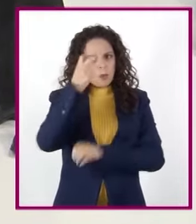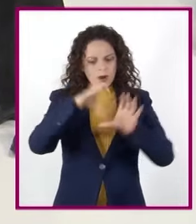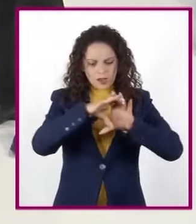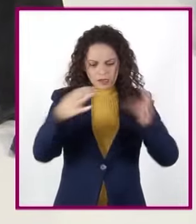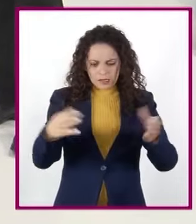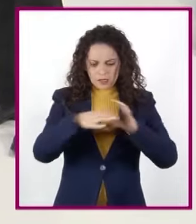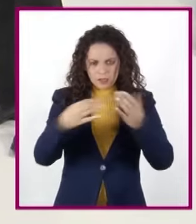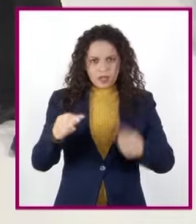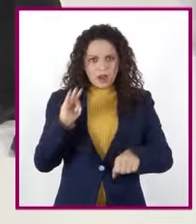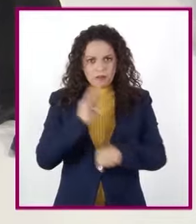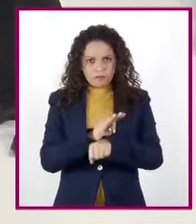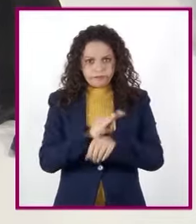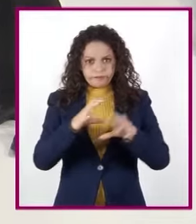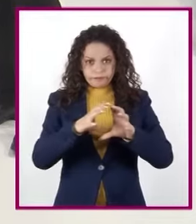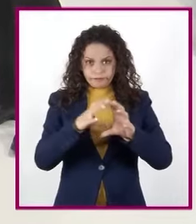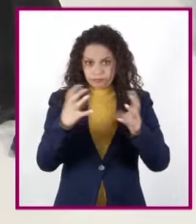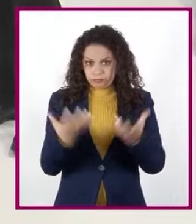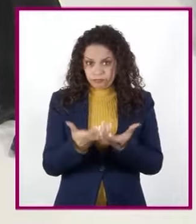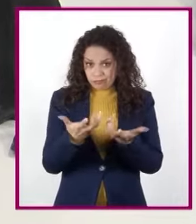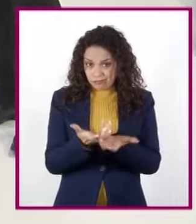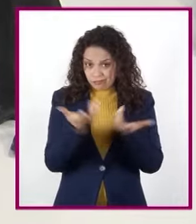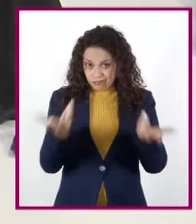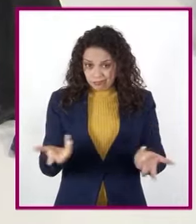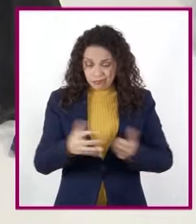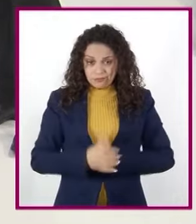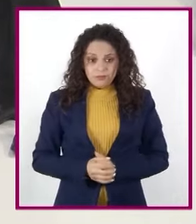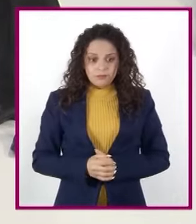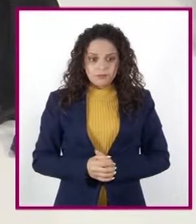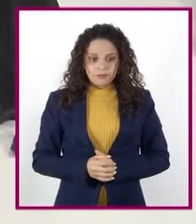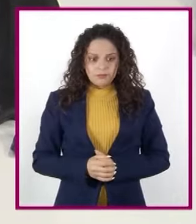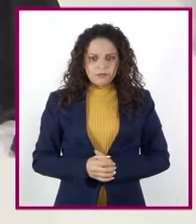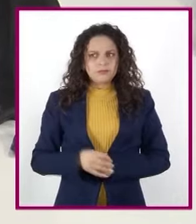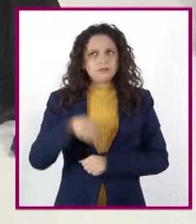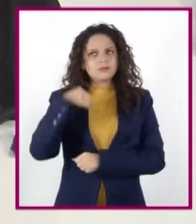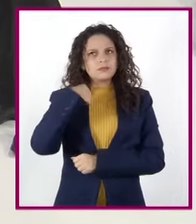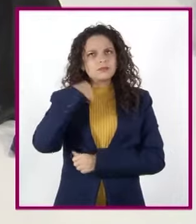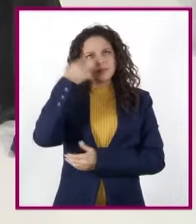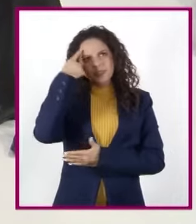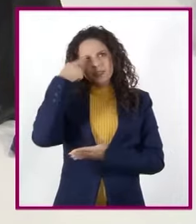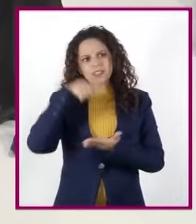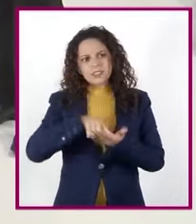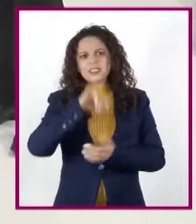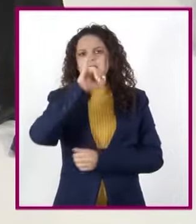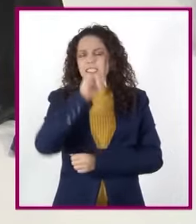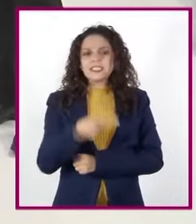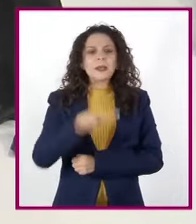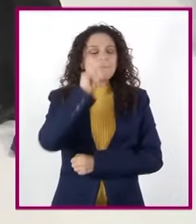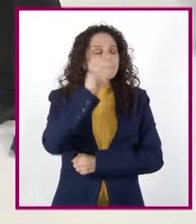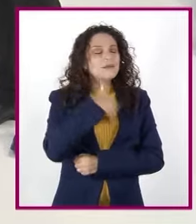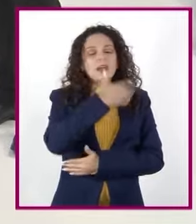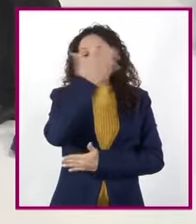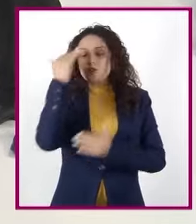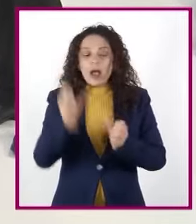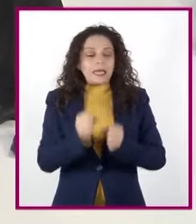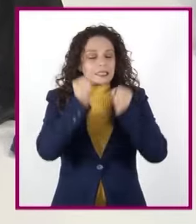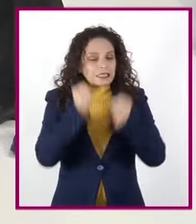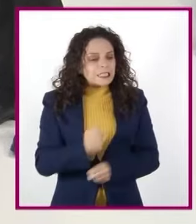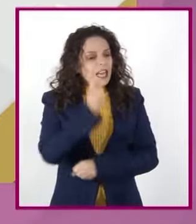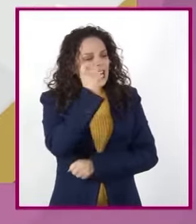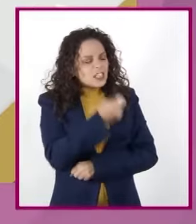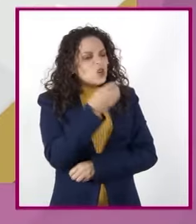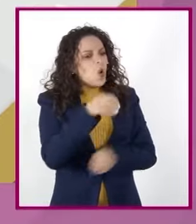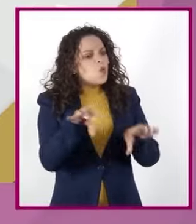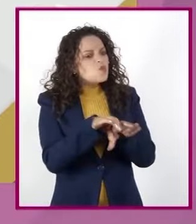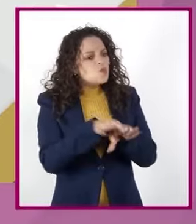Me parece que sí, pero no estoy seguro de qué es exactamente o cómo está constituida.